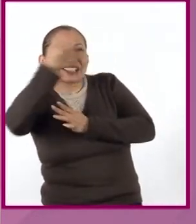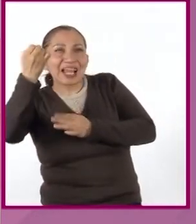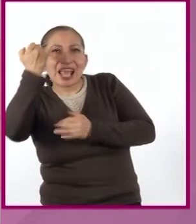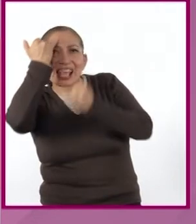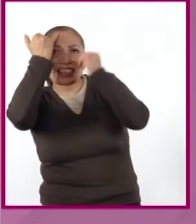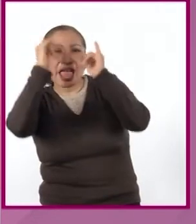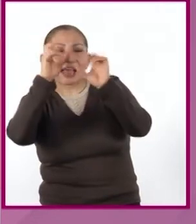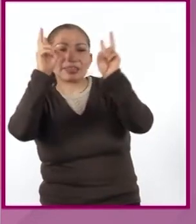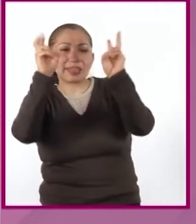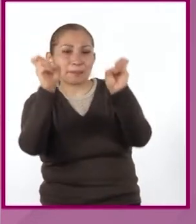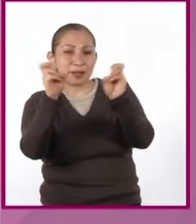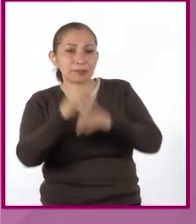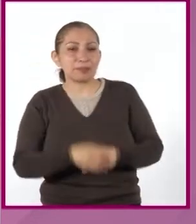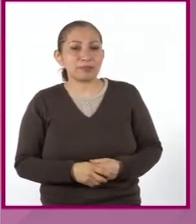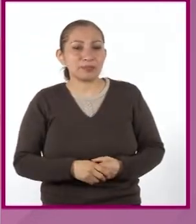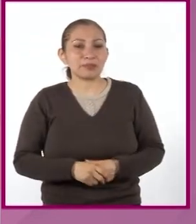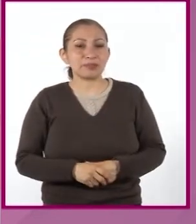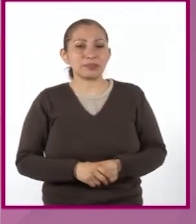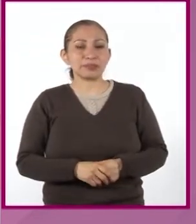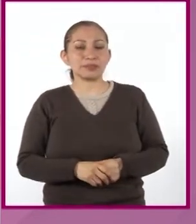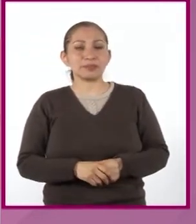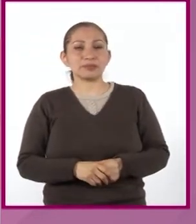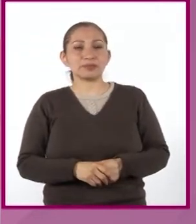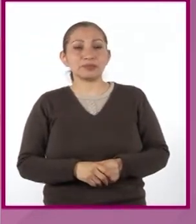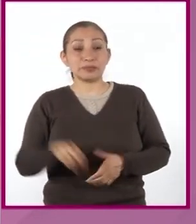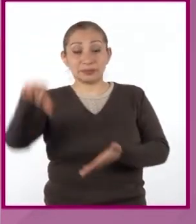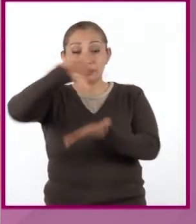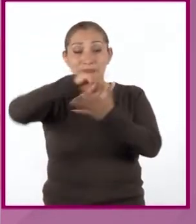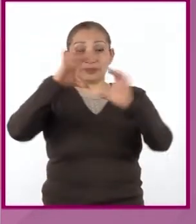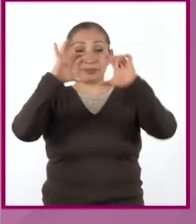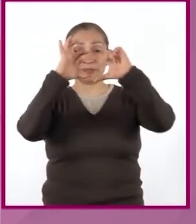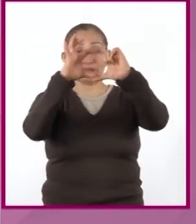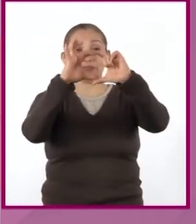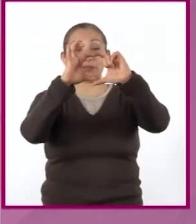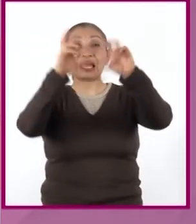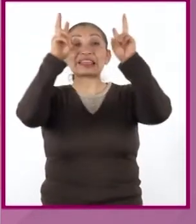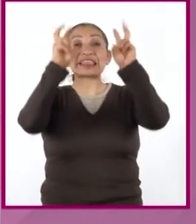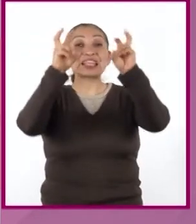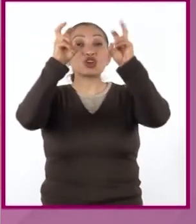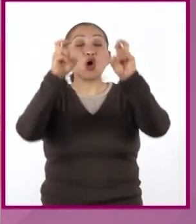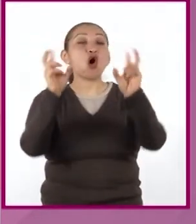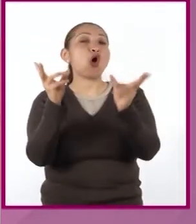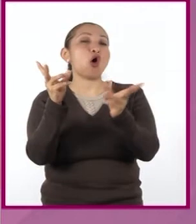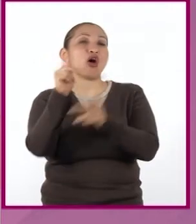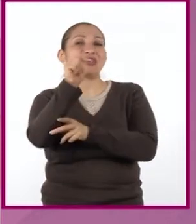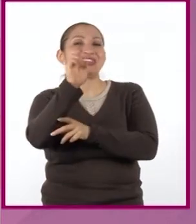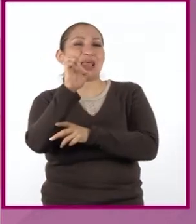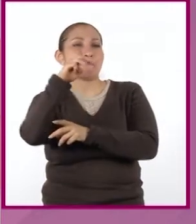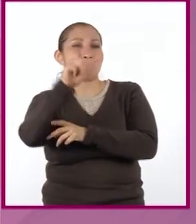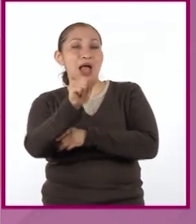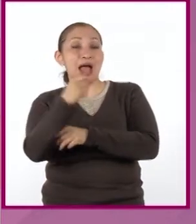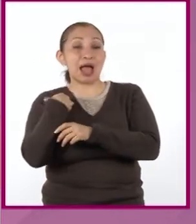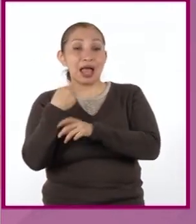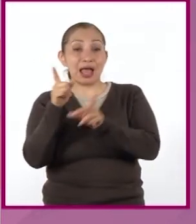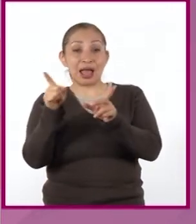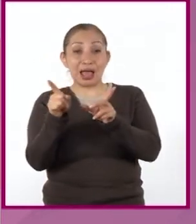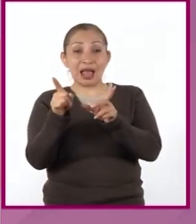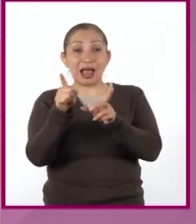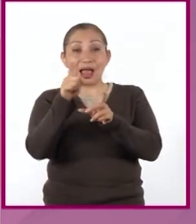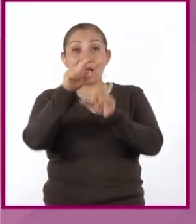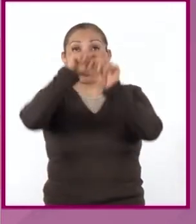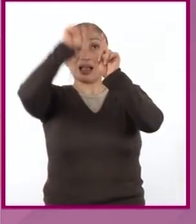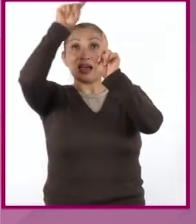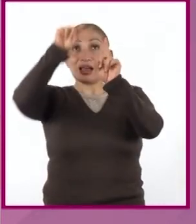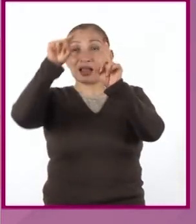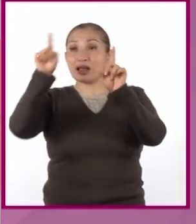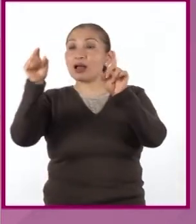ideas de un tema. En la parte central, se anota el título o tema a tratar y en las líneas rayos,